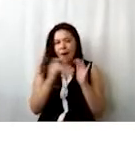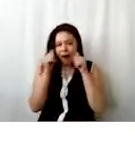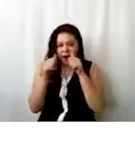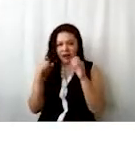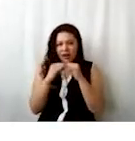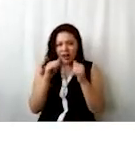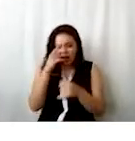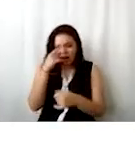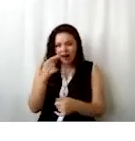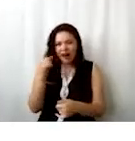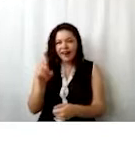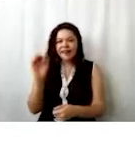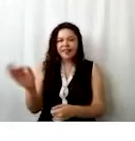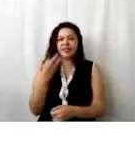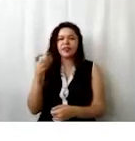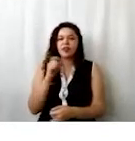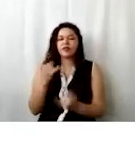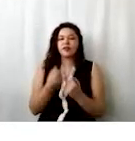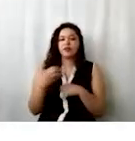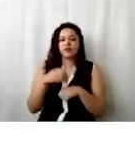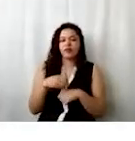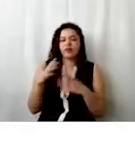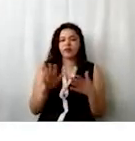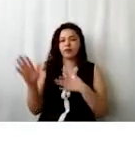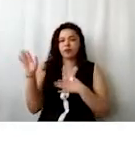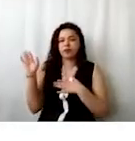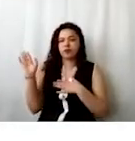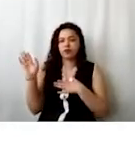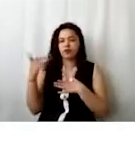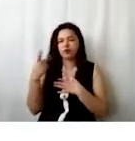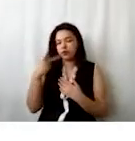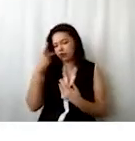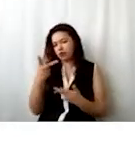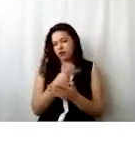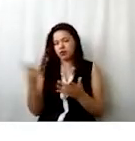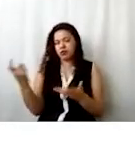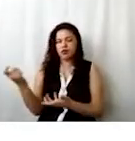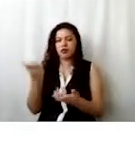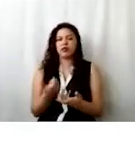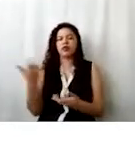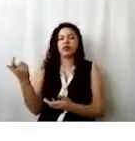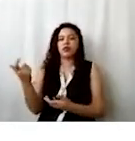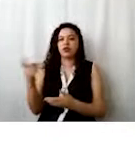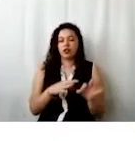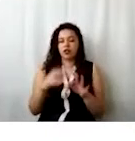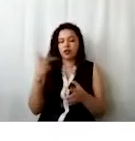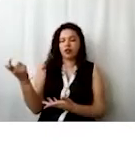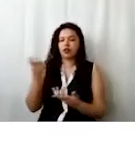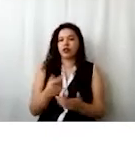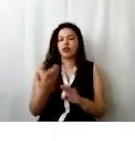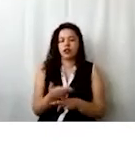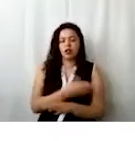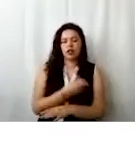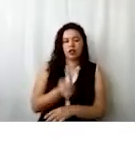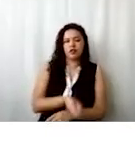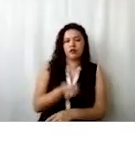Federal establece el compromiso de hacer la entrega del programa de trabajo y presupuesto, ajá, antes del primero de diciembre de cada